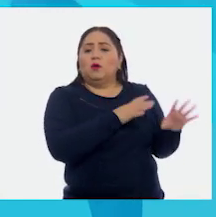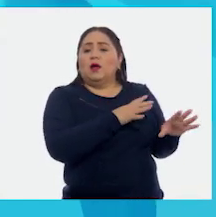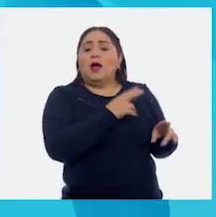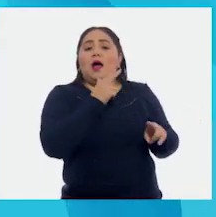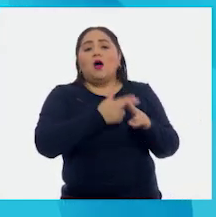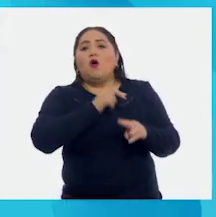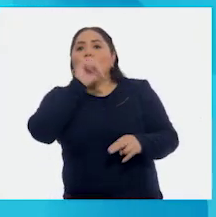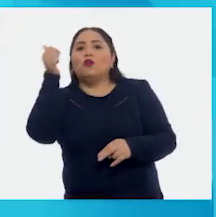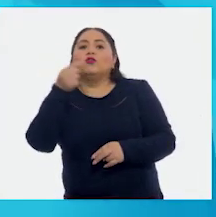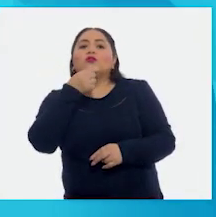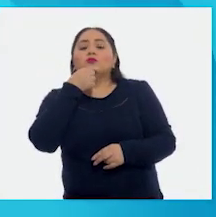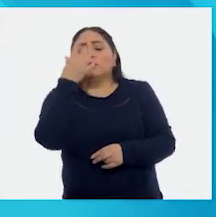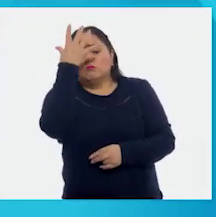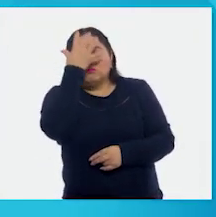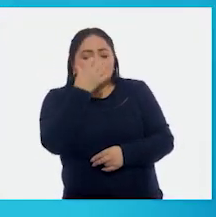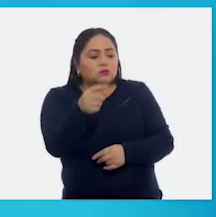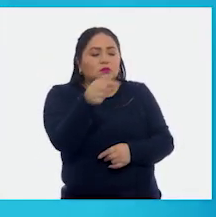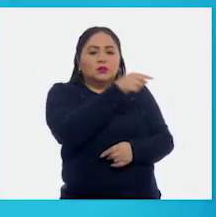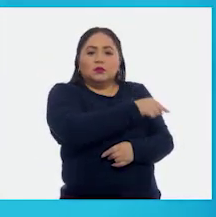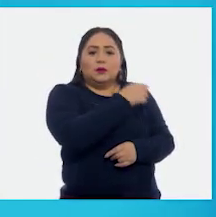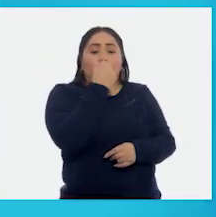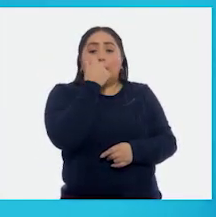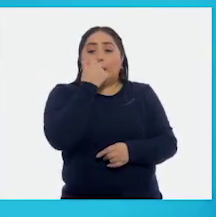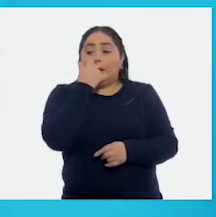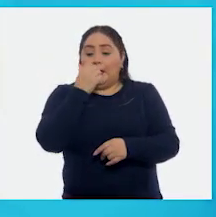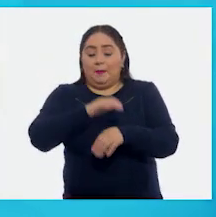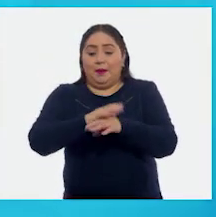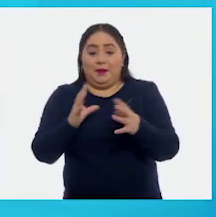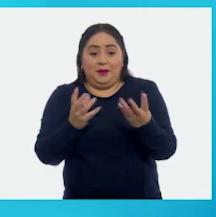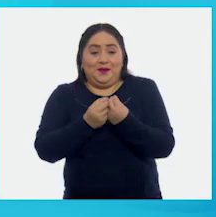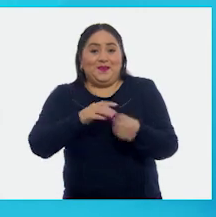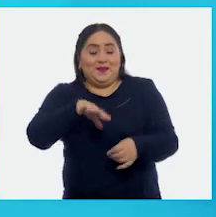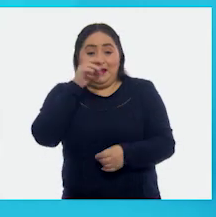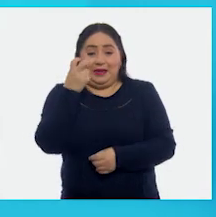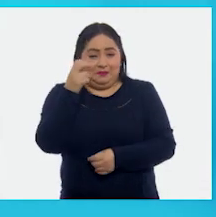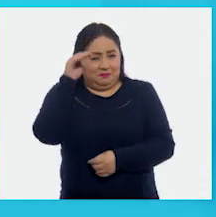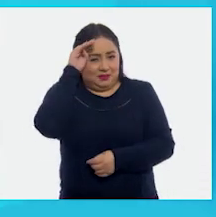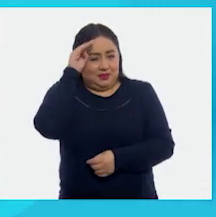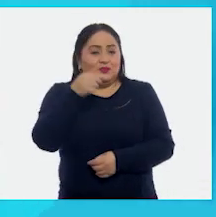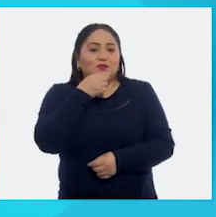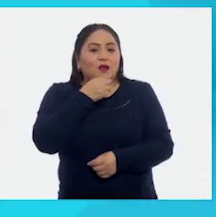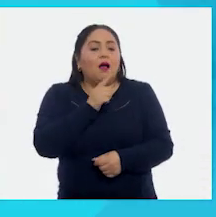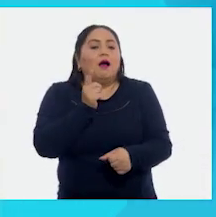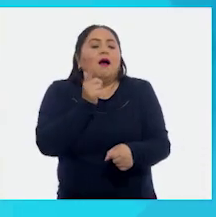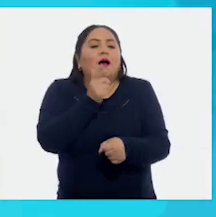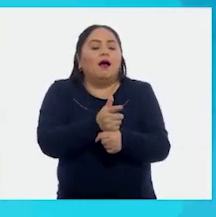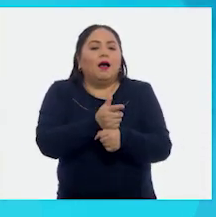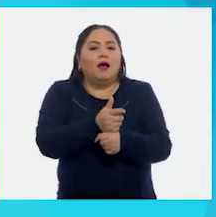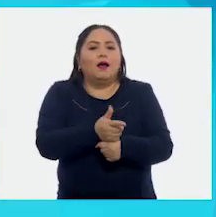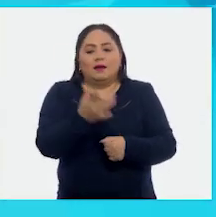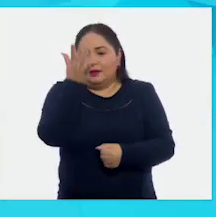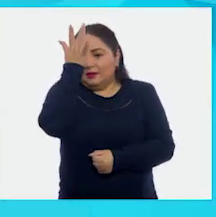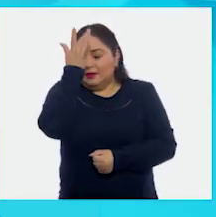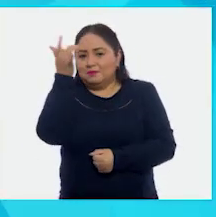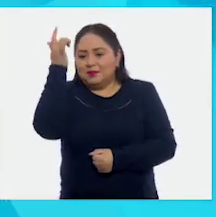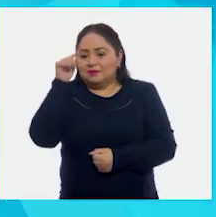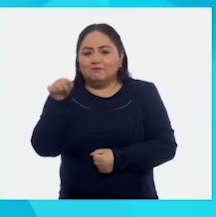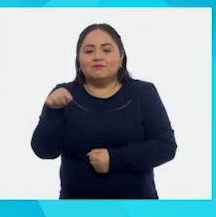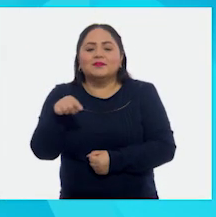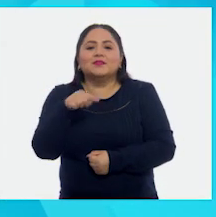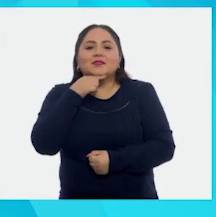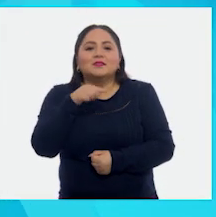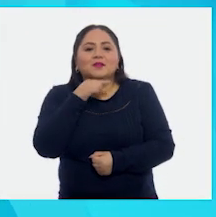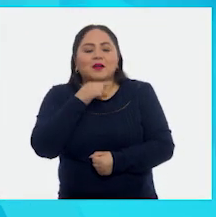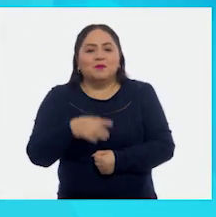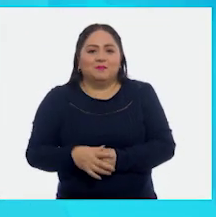hasta que otro niño que estaba triste y sin amigos la encontró. Yo pienso que este niño descubrió la magia del lápiz.